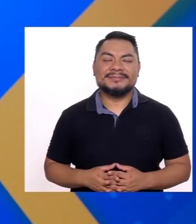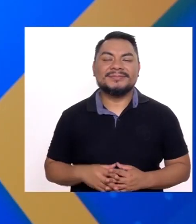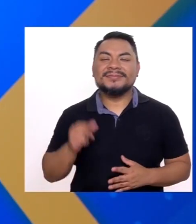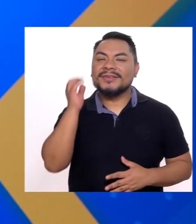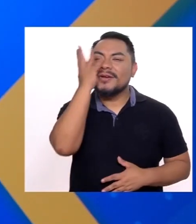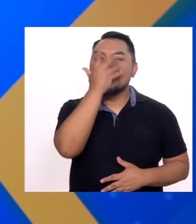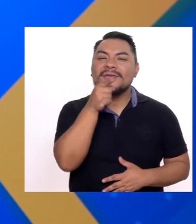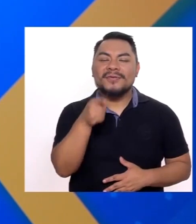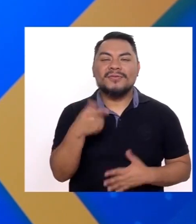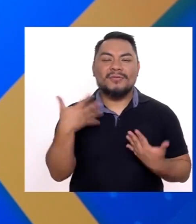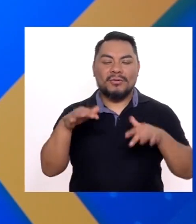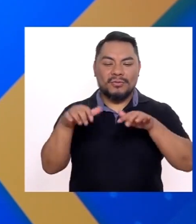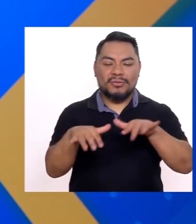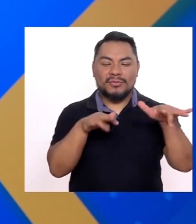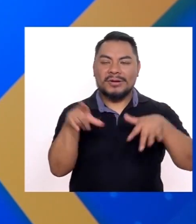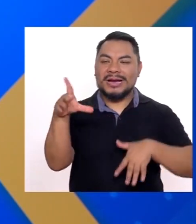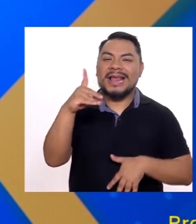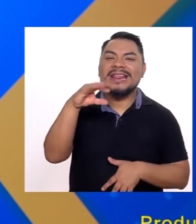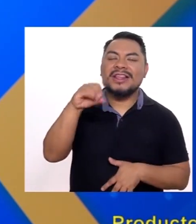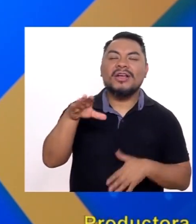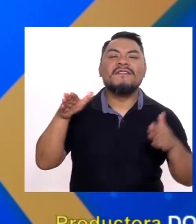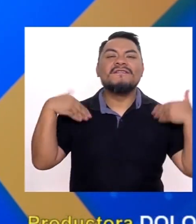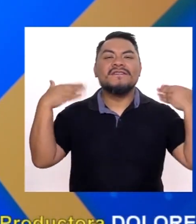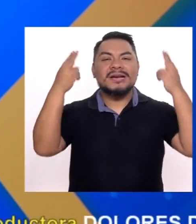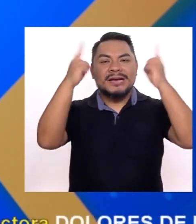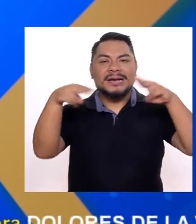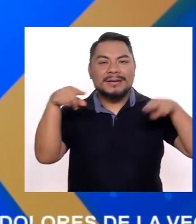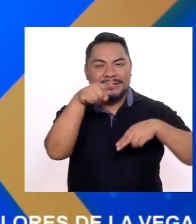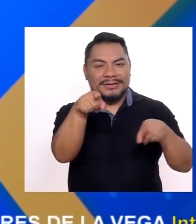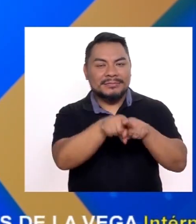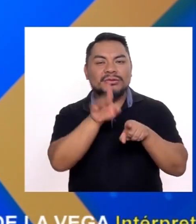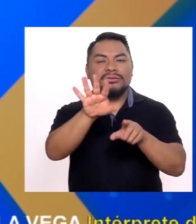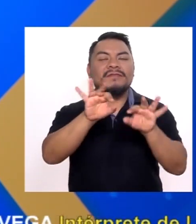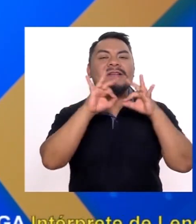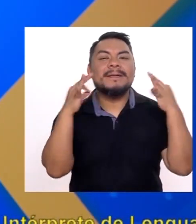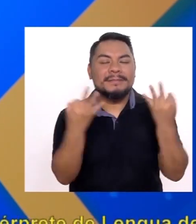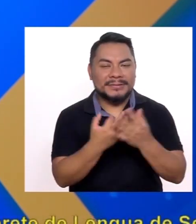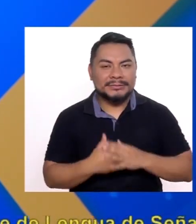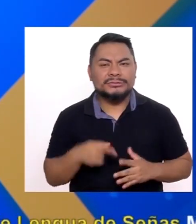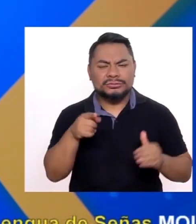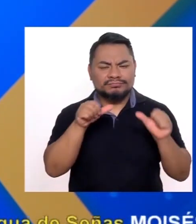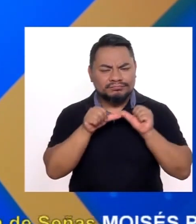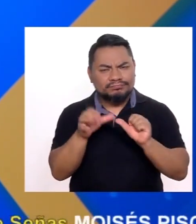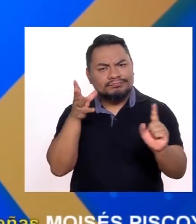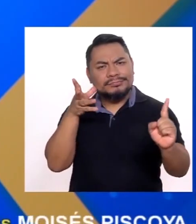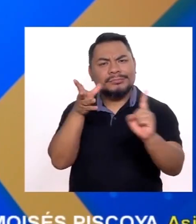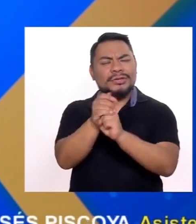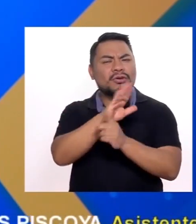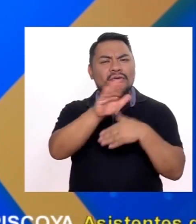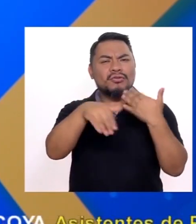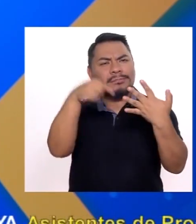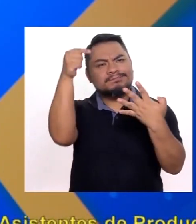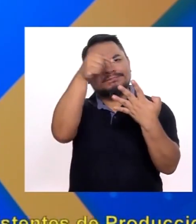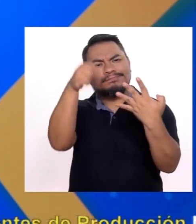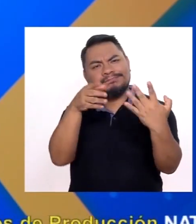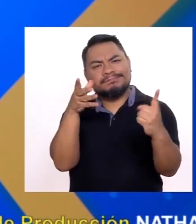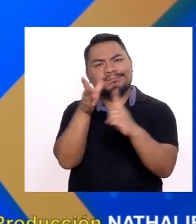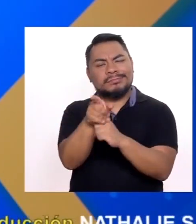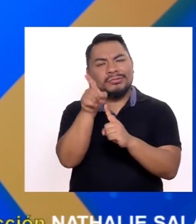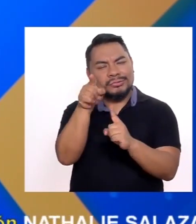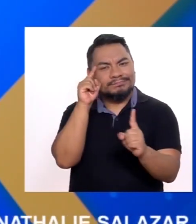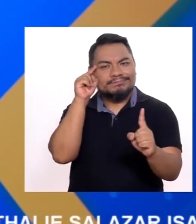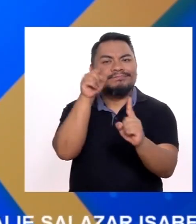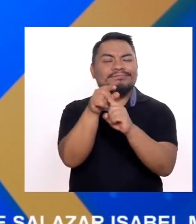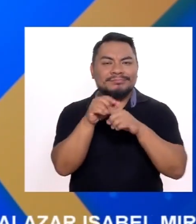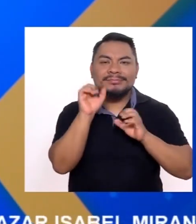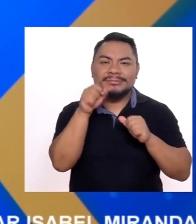Qué linda interpretación de Diego Feliz Navidad para ti Y para tu familia Y sigue logrando todos estos objetivos Que te